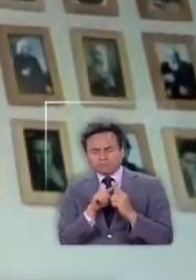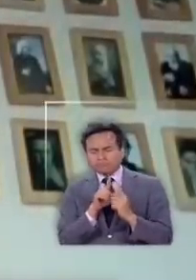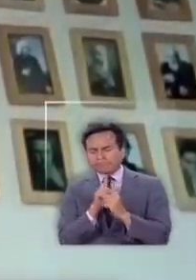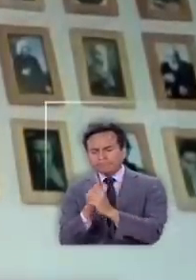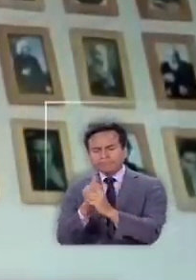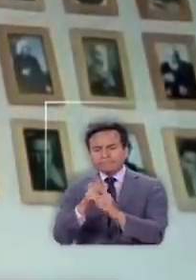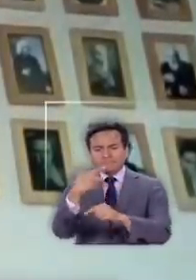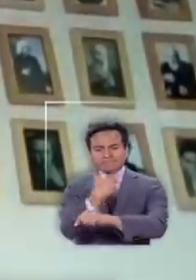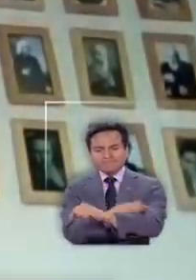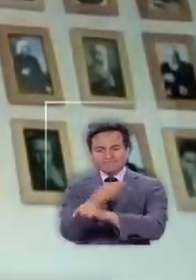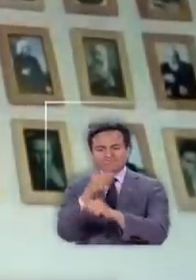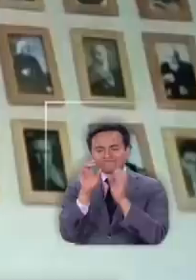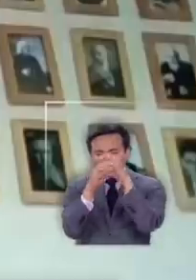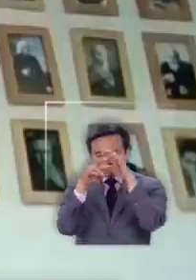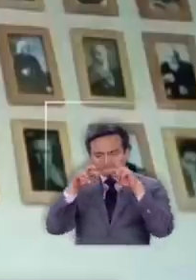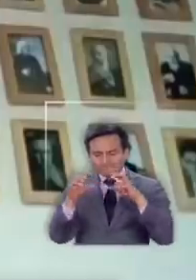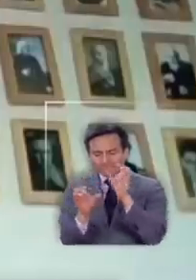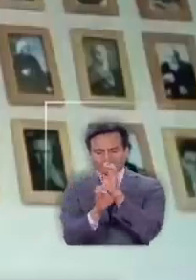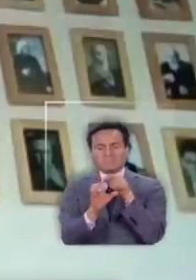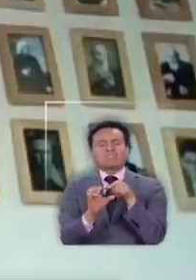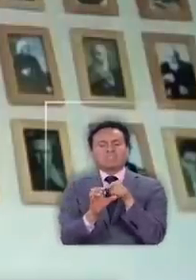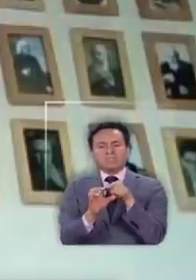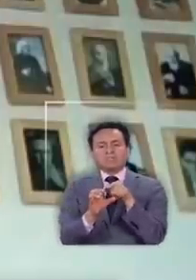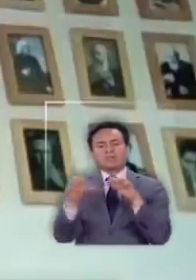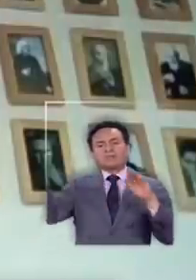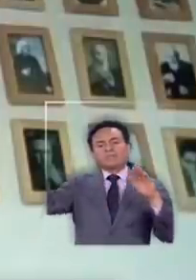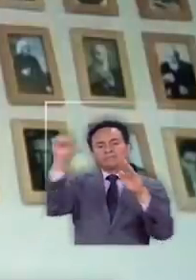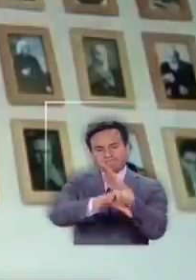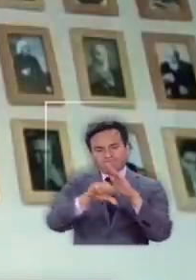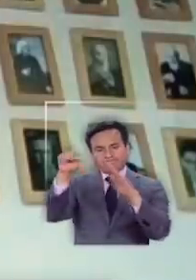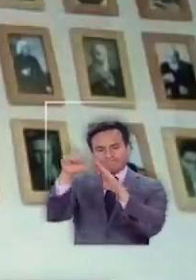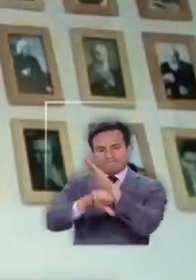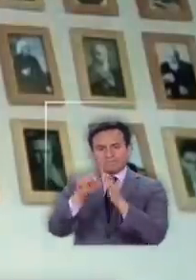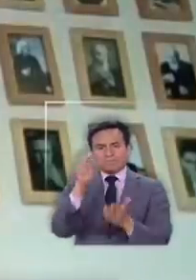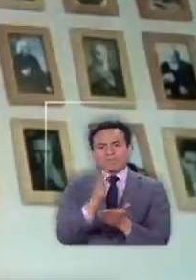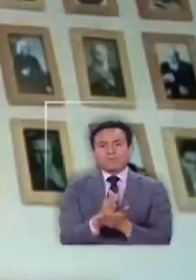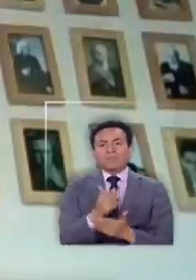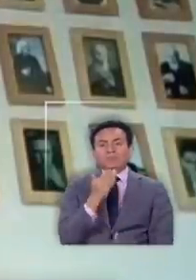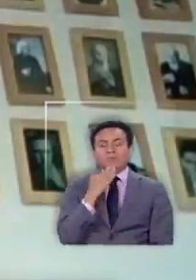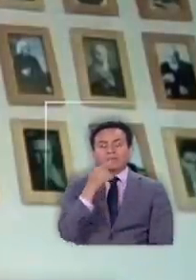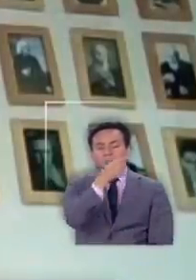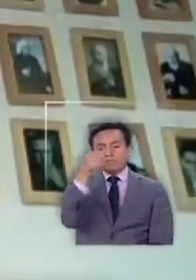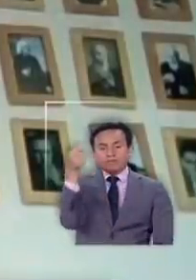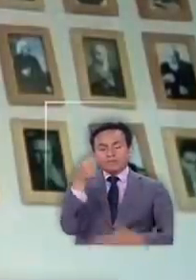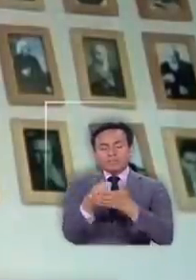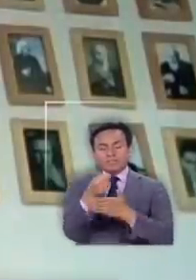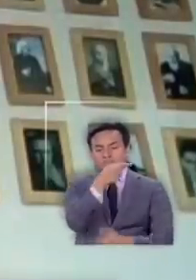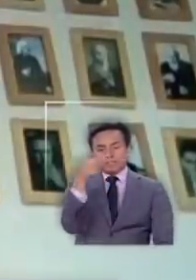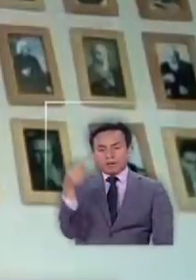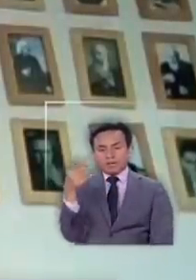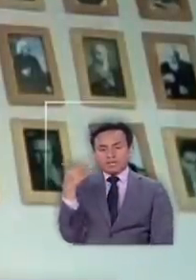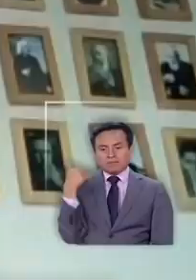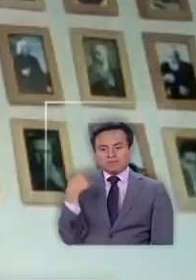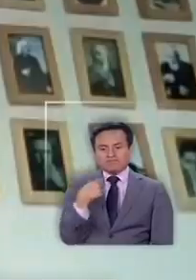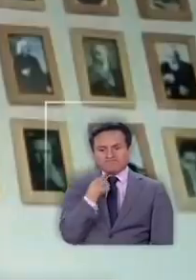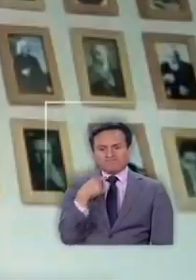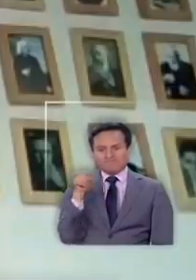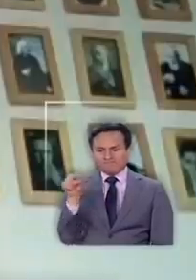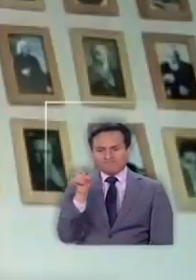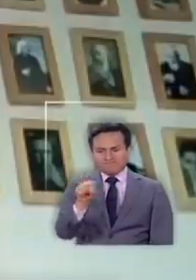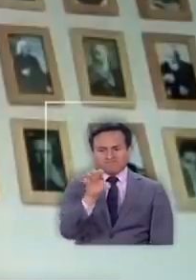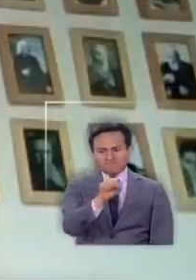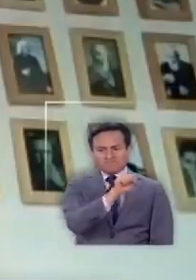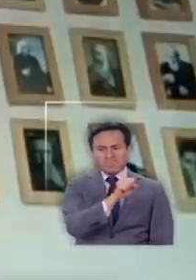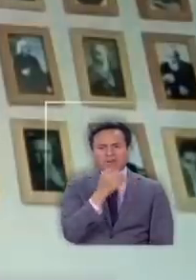hicieron los exámenes y se les mandó en cuarentena y durante el fin de semana fueron dando positivos